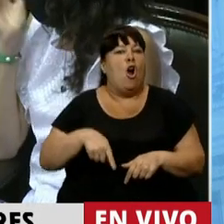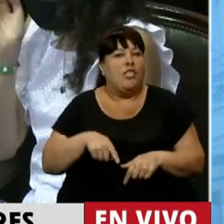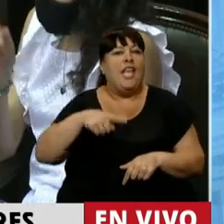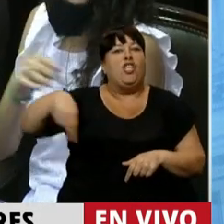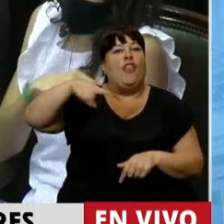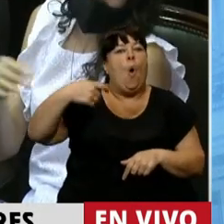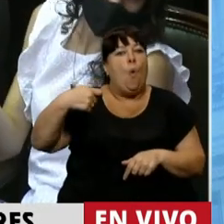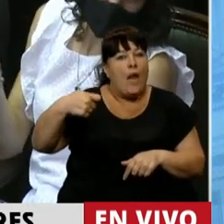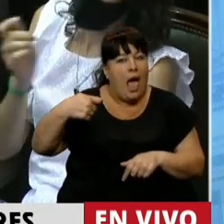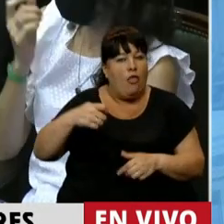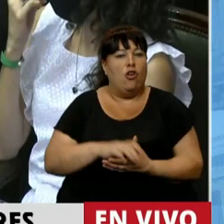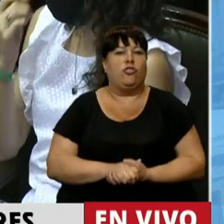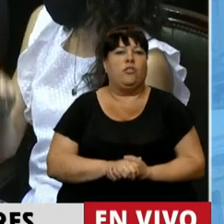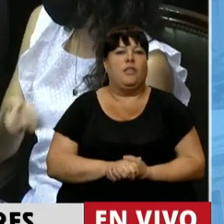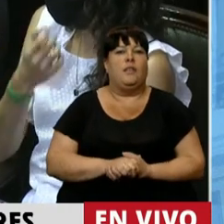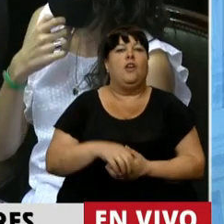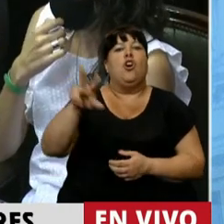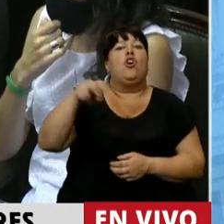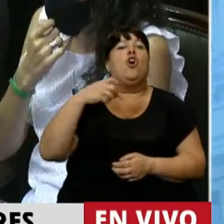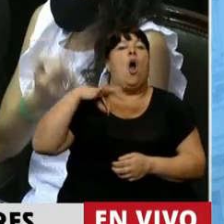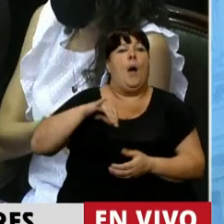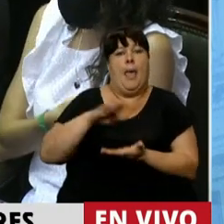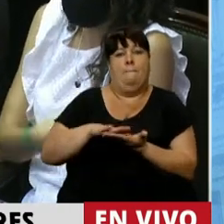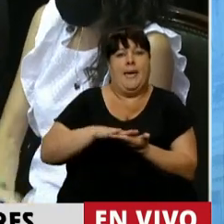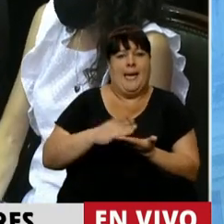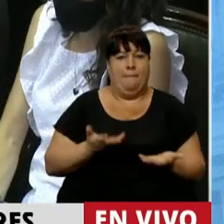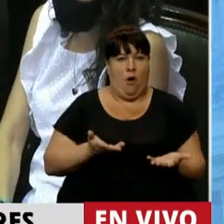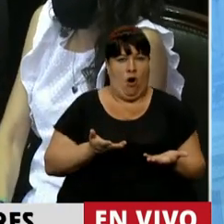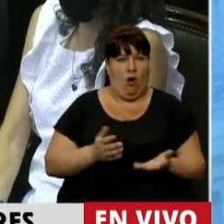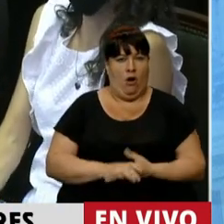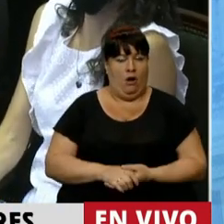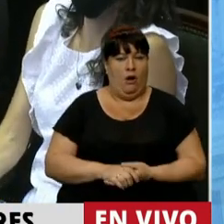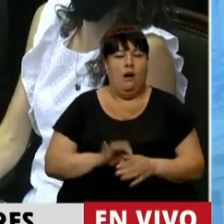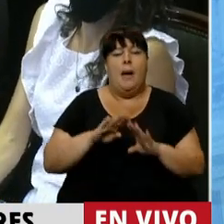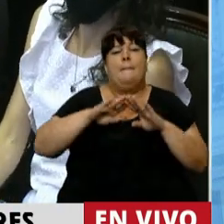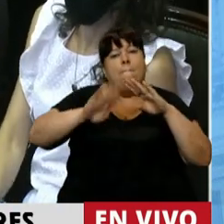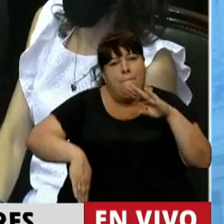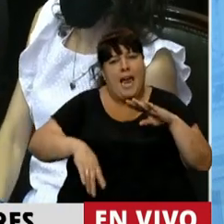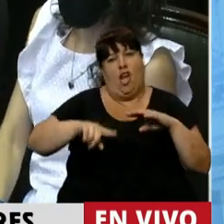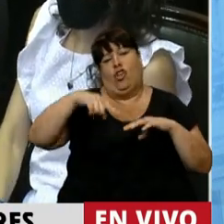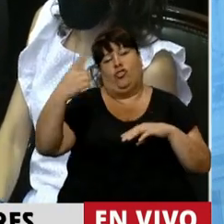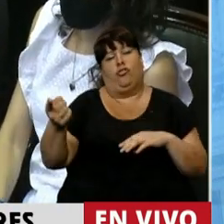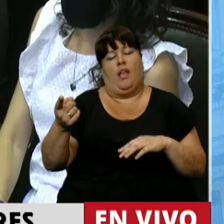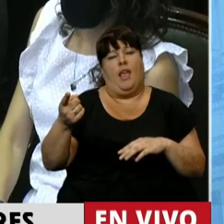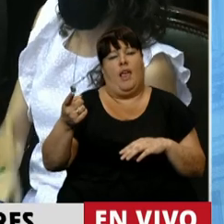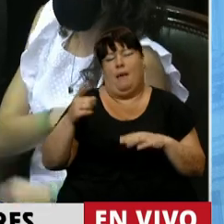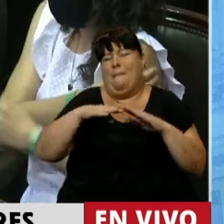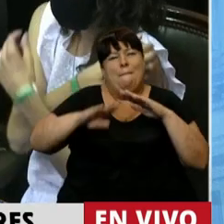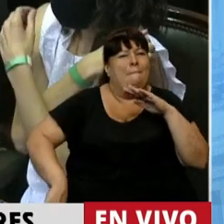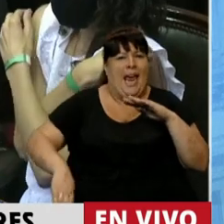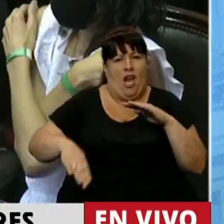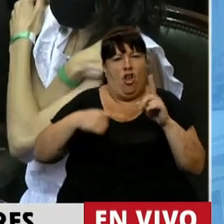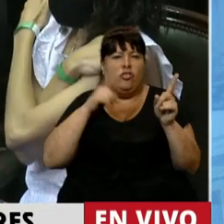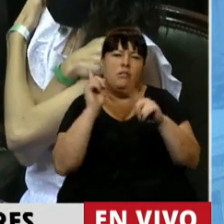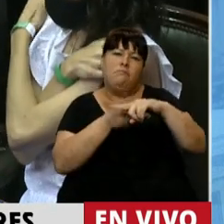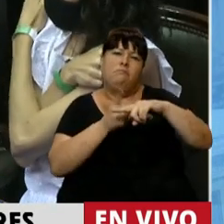de las jubilaciones que perciben la mínima y que están por debajo, muy por debajo de